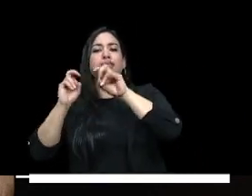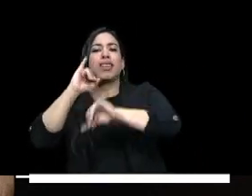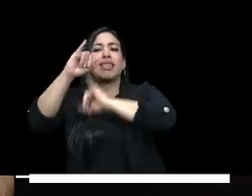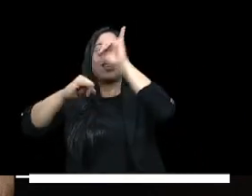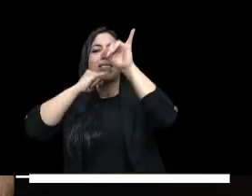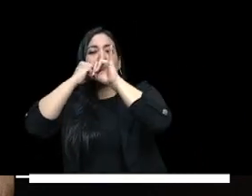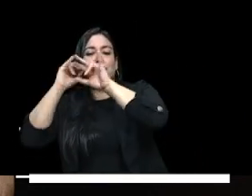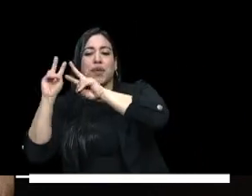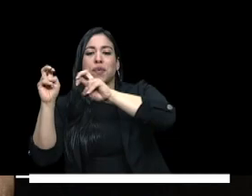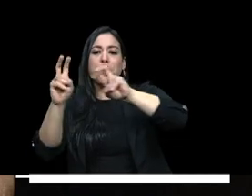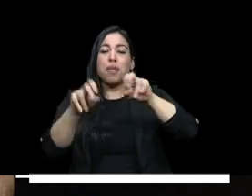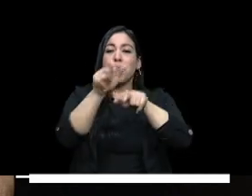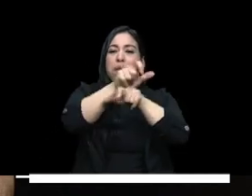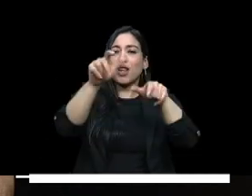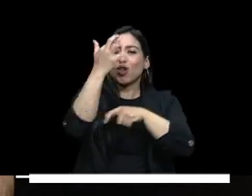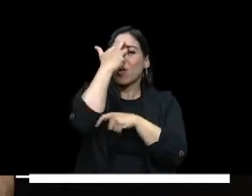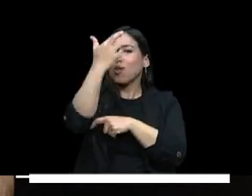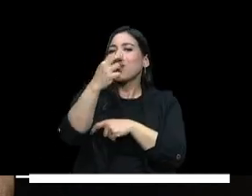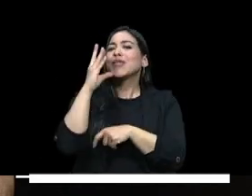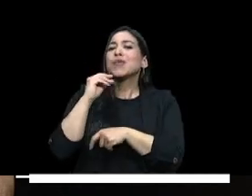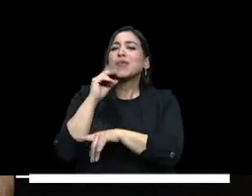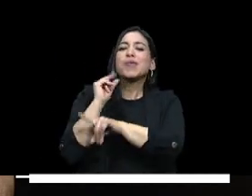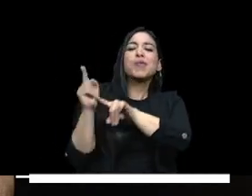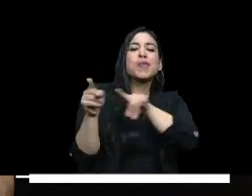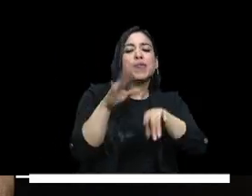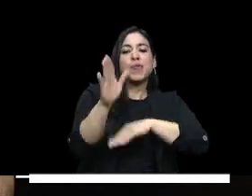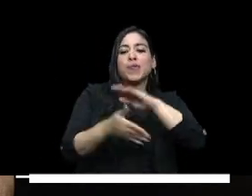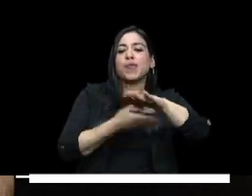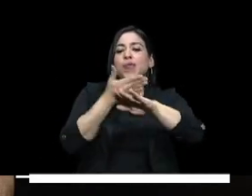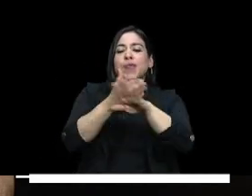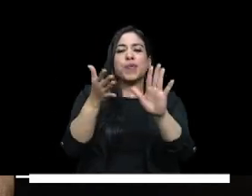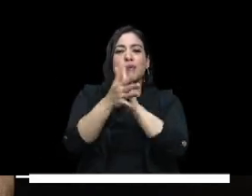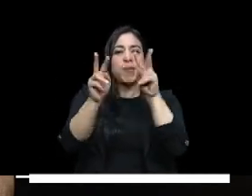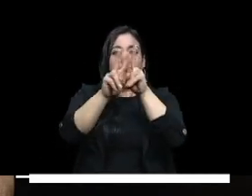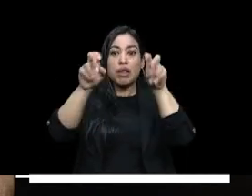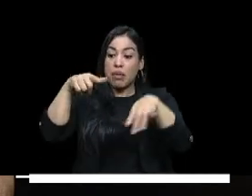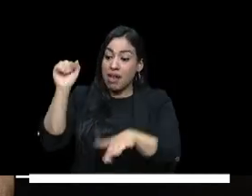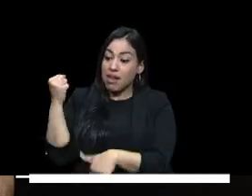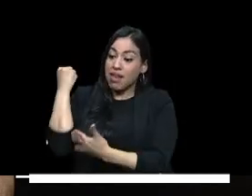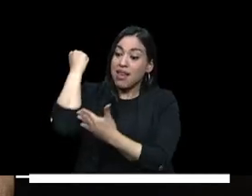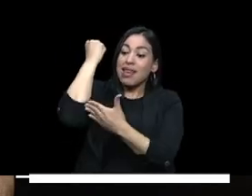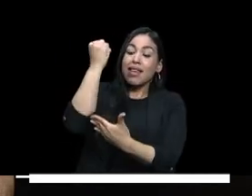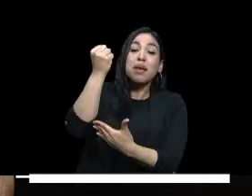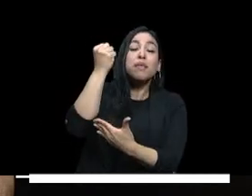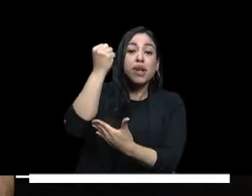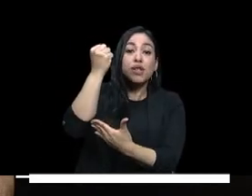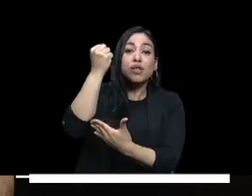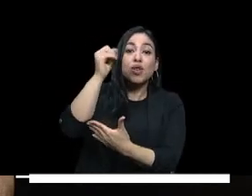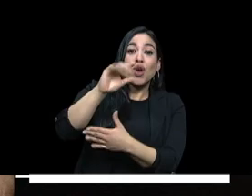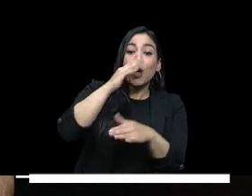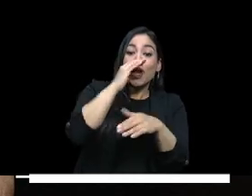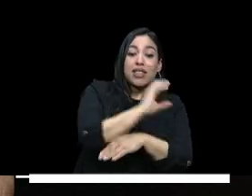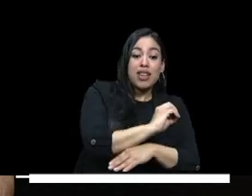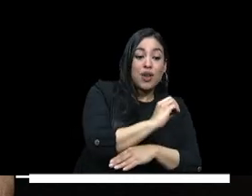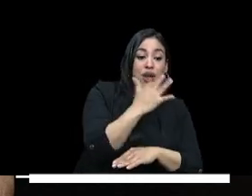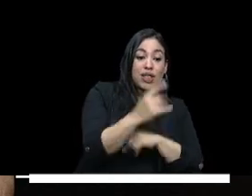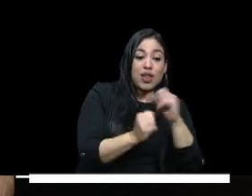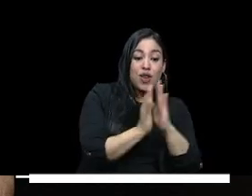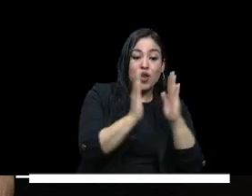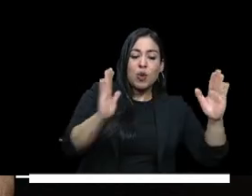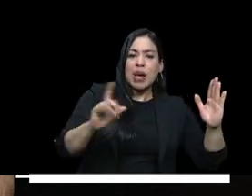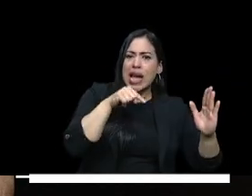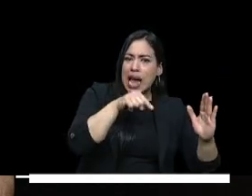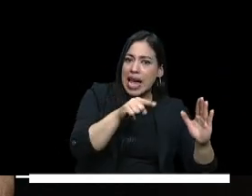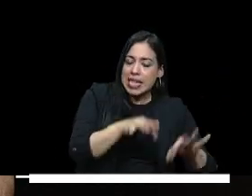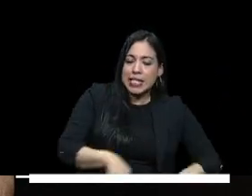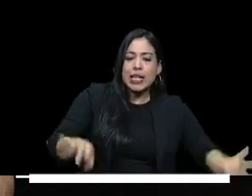internacional los expertos y las expertas plantean que la inversión en la primera infancia es